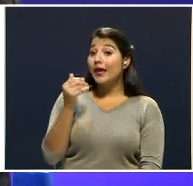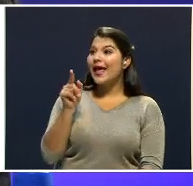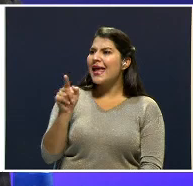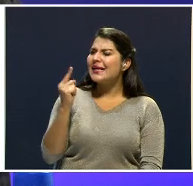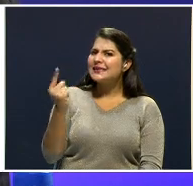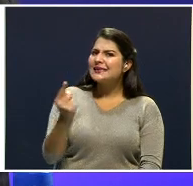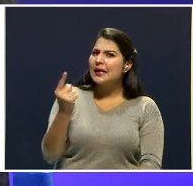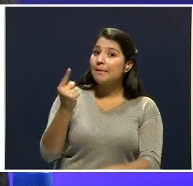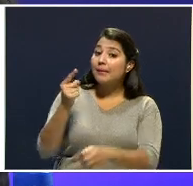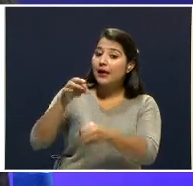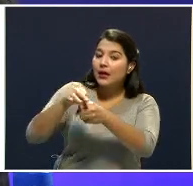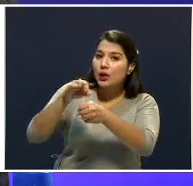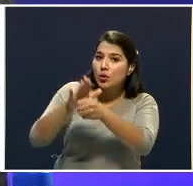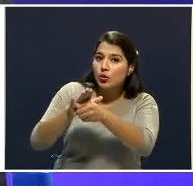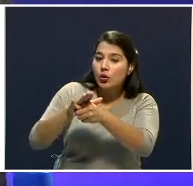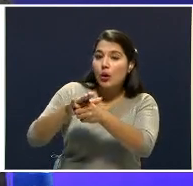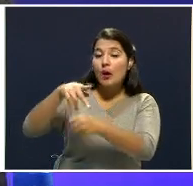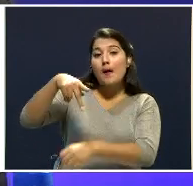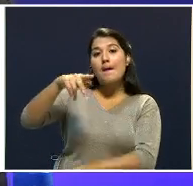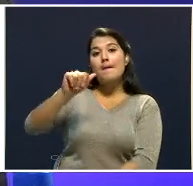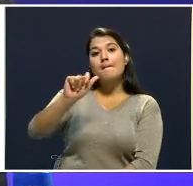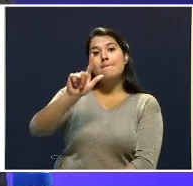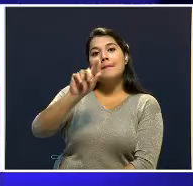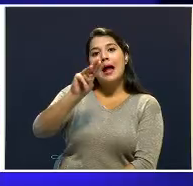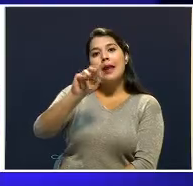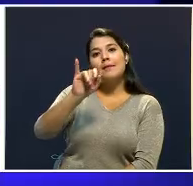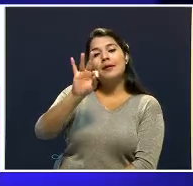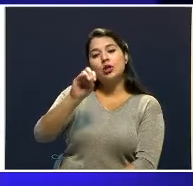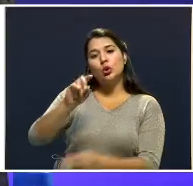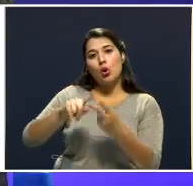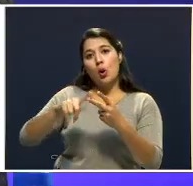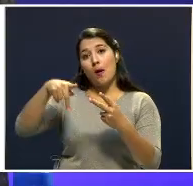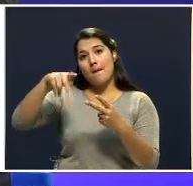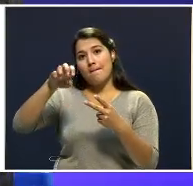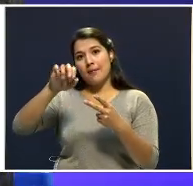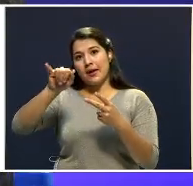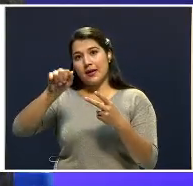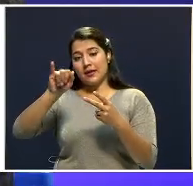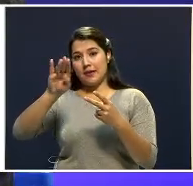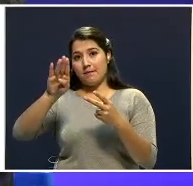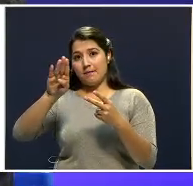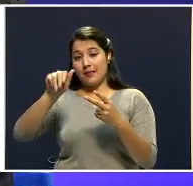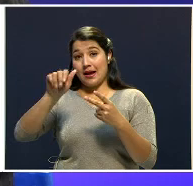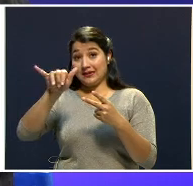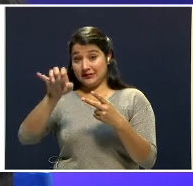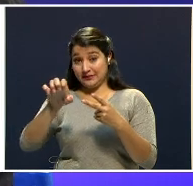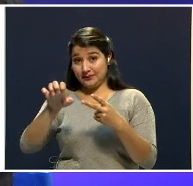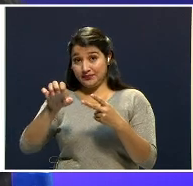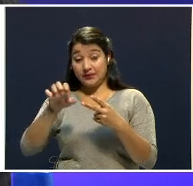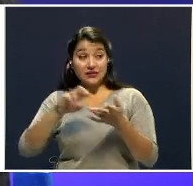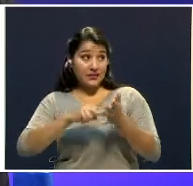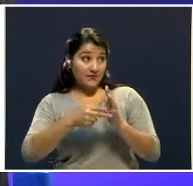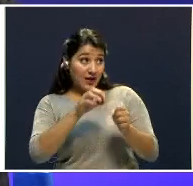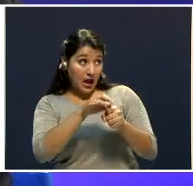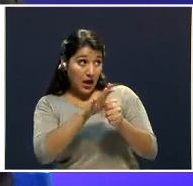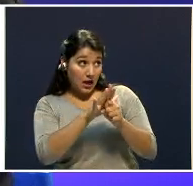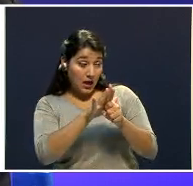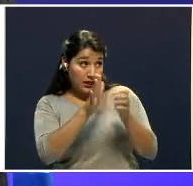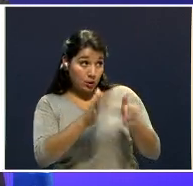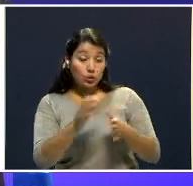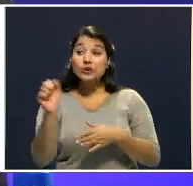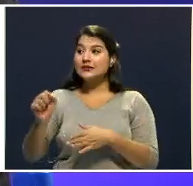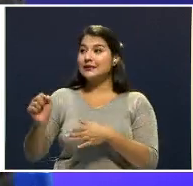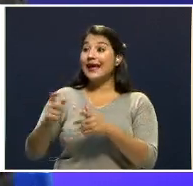siempre se ha dedicado a cultivar palmito de pejibache. Es un agricultor. Es un agricultor. Y cuando no hay cosecha, lo que construye son piscinas.